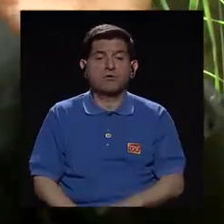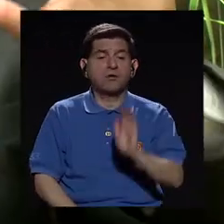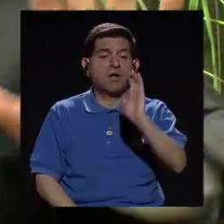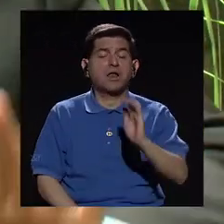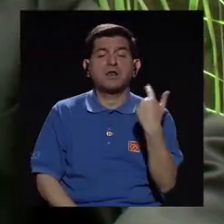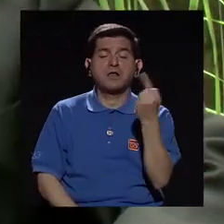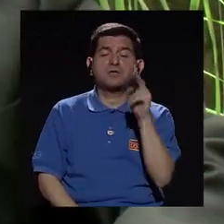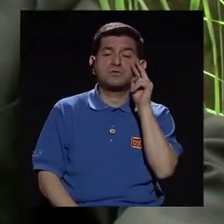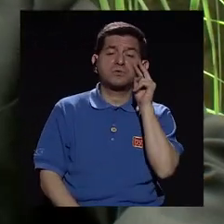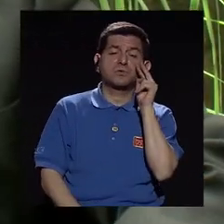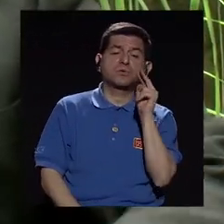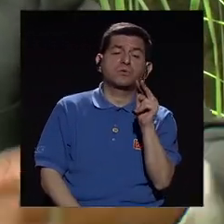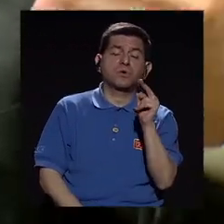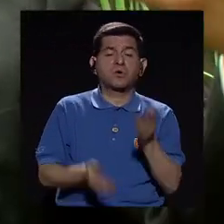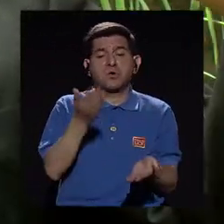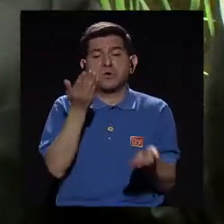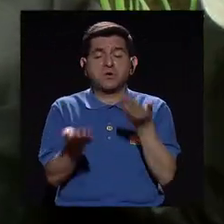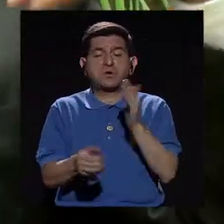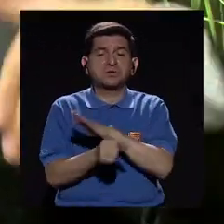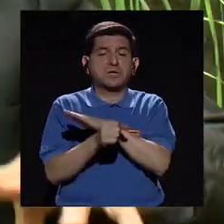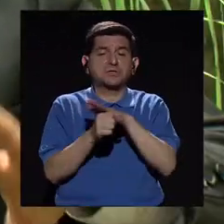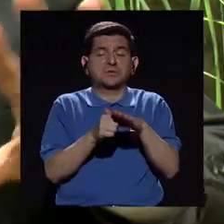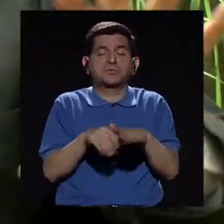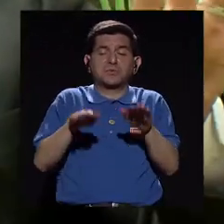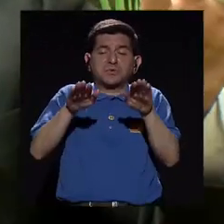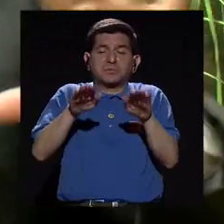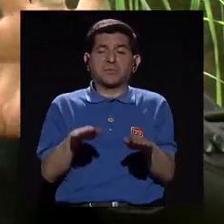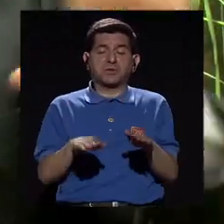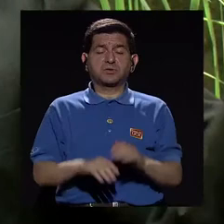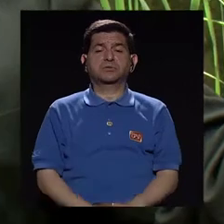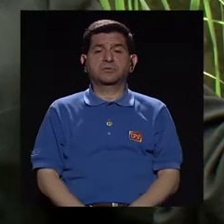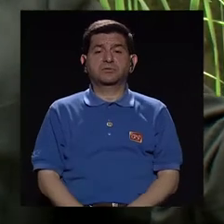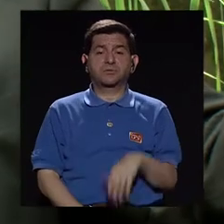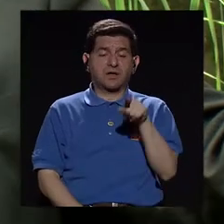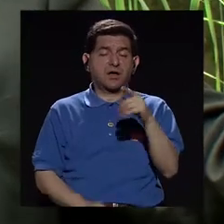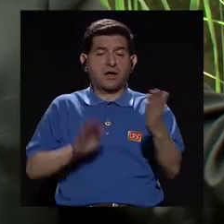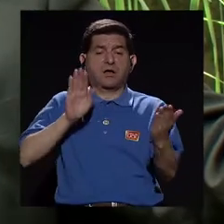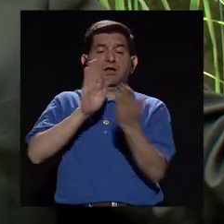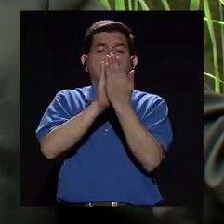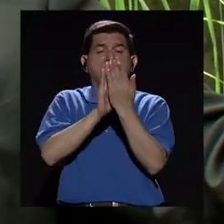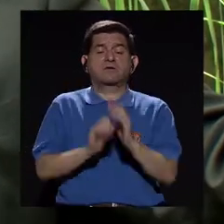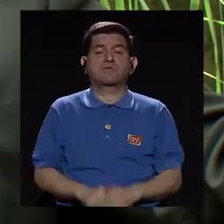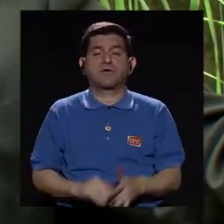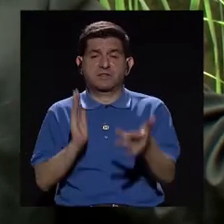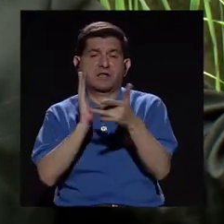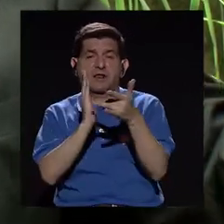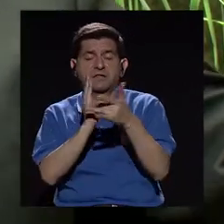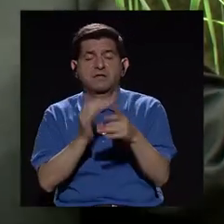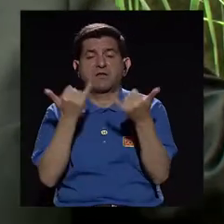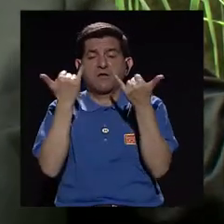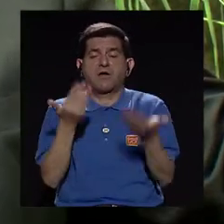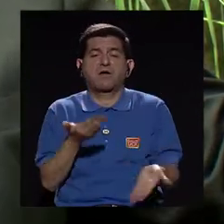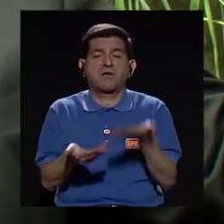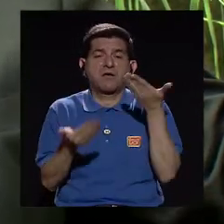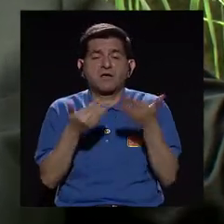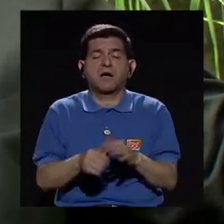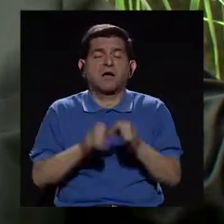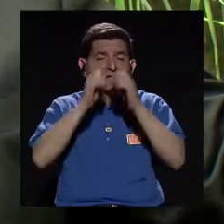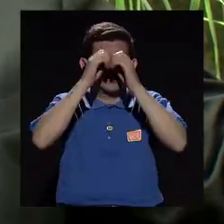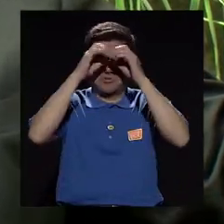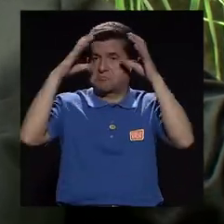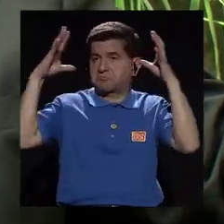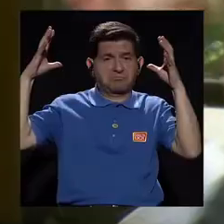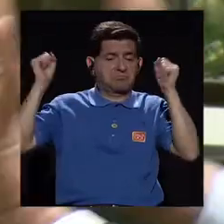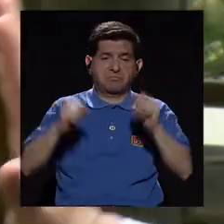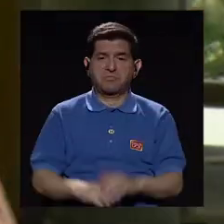Entonces el niño nada más se planta de una manera absolutamente pasiva frente al aparato y ahí ya prácticamente no